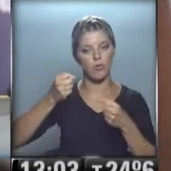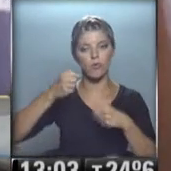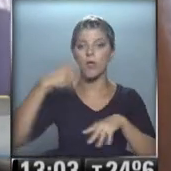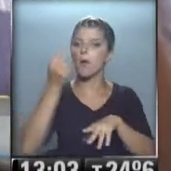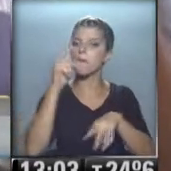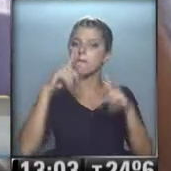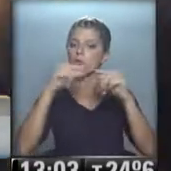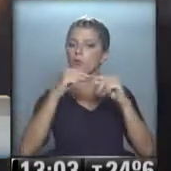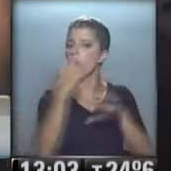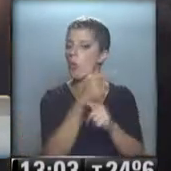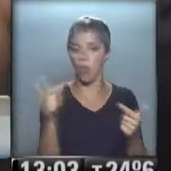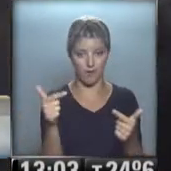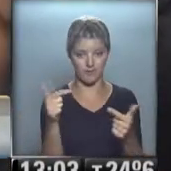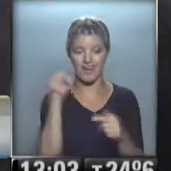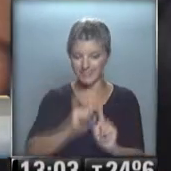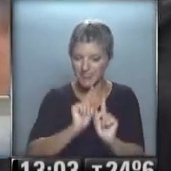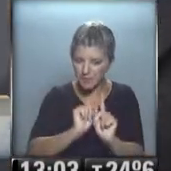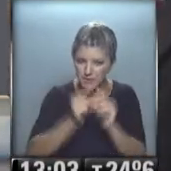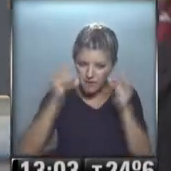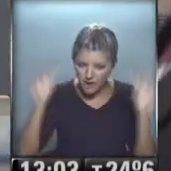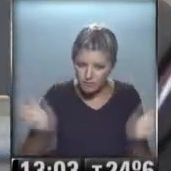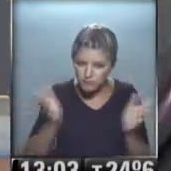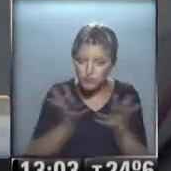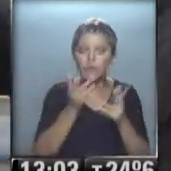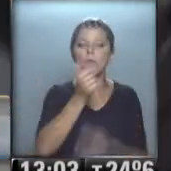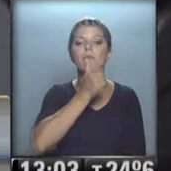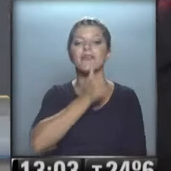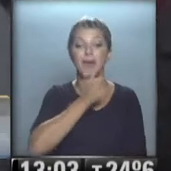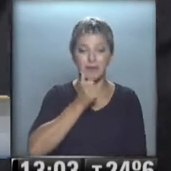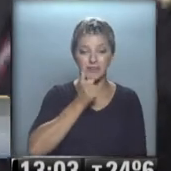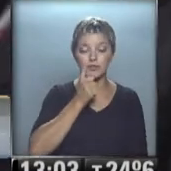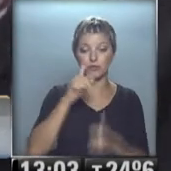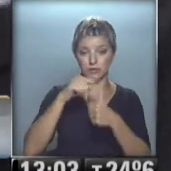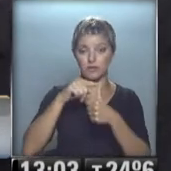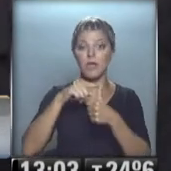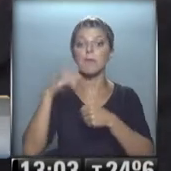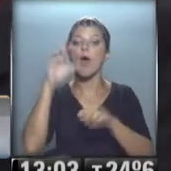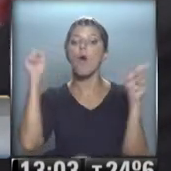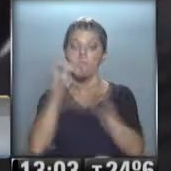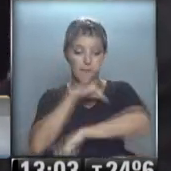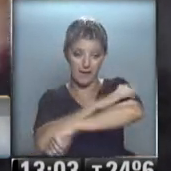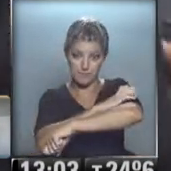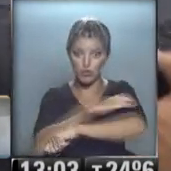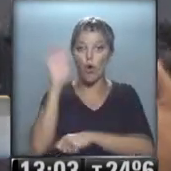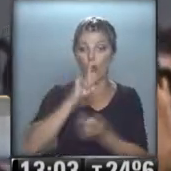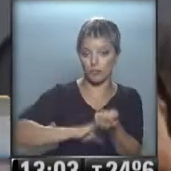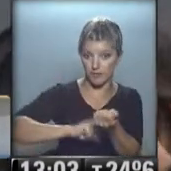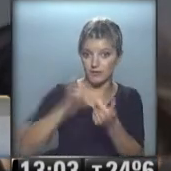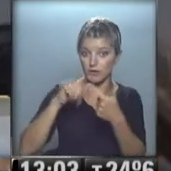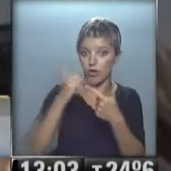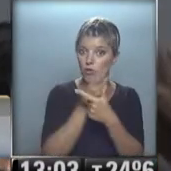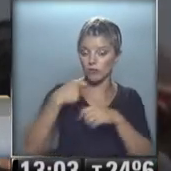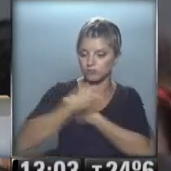precio. Una iniciativa que distribuye de manera gratuita medicamentos para la hipertensión y la diabetes, dos de las